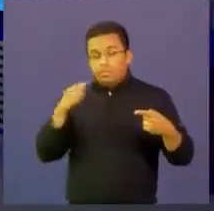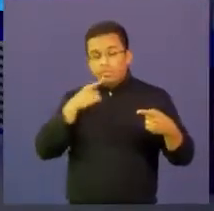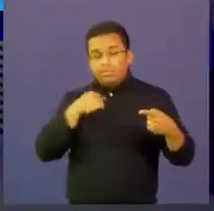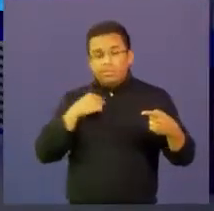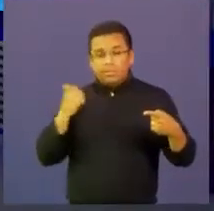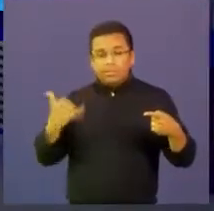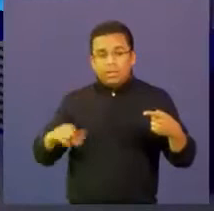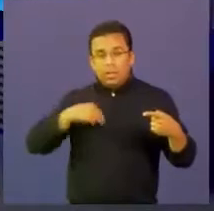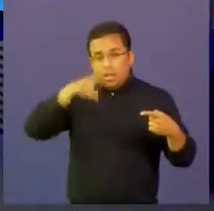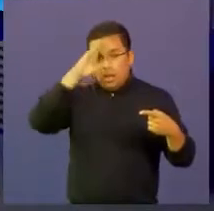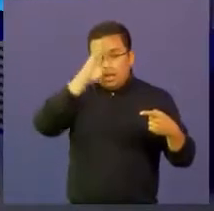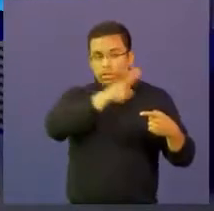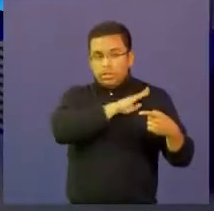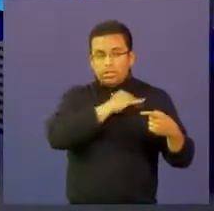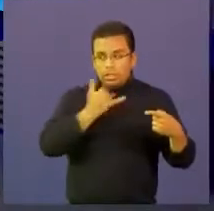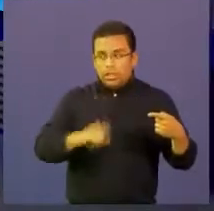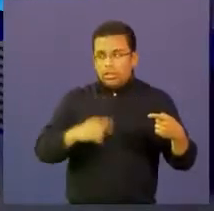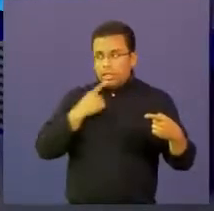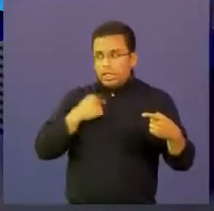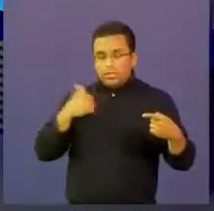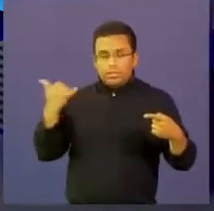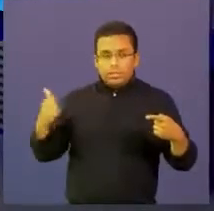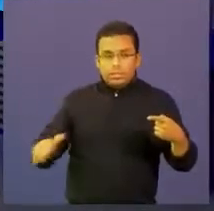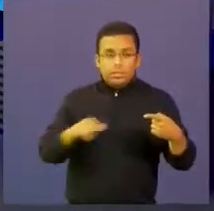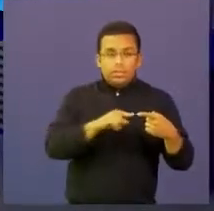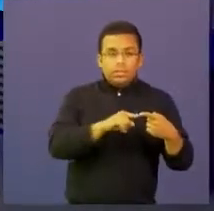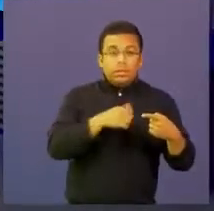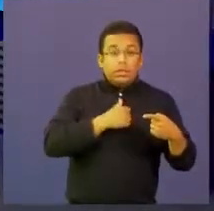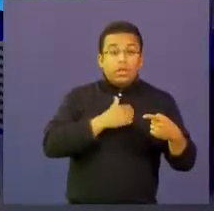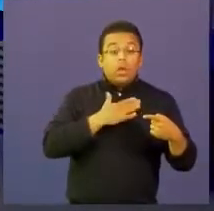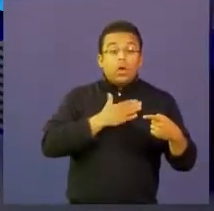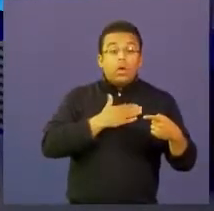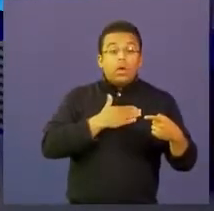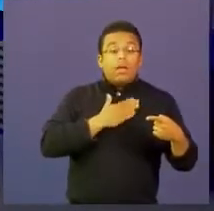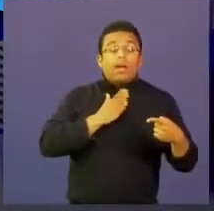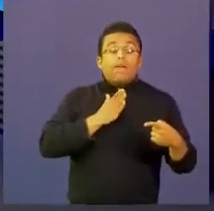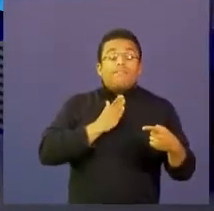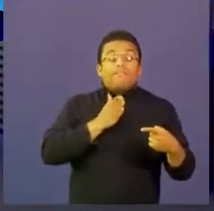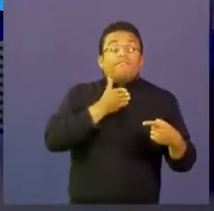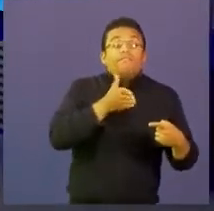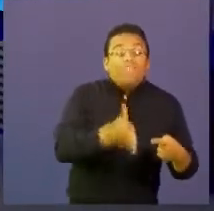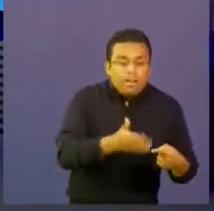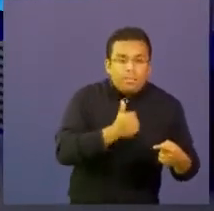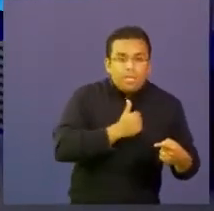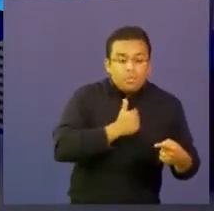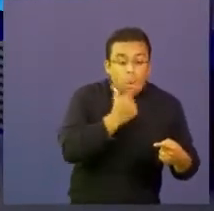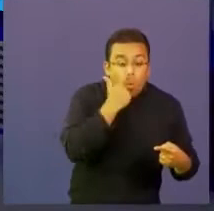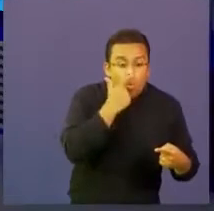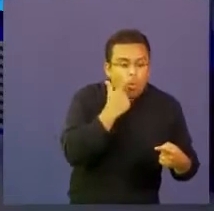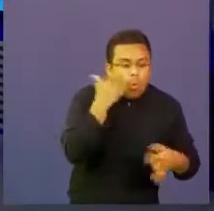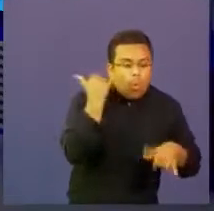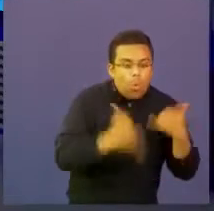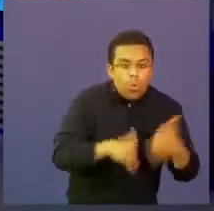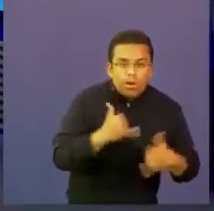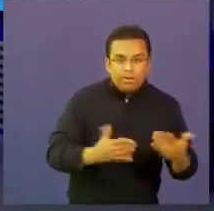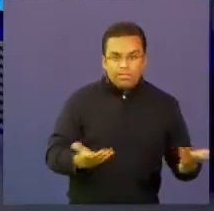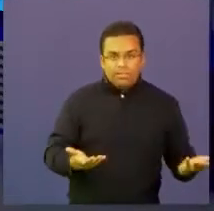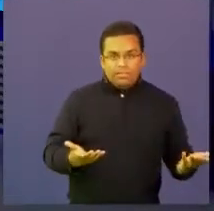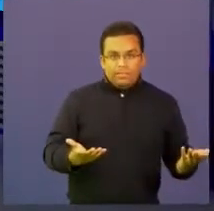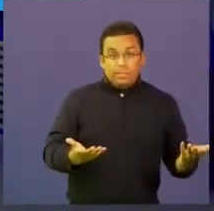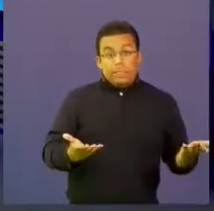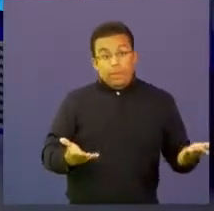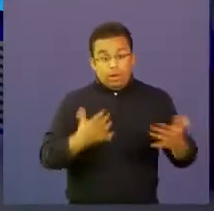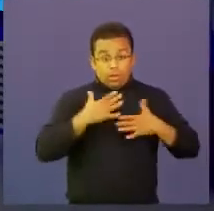Capitán Peña es realmente entrar y jugar si nosotros como maestros no